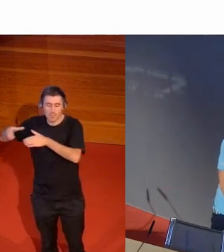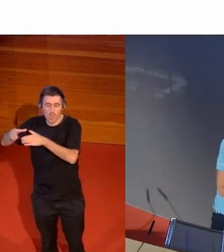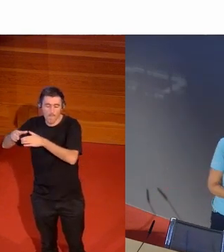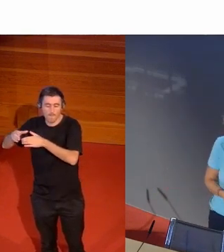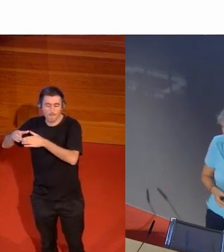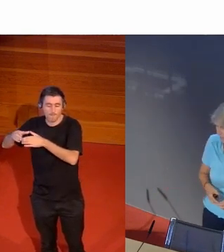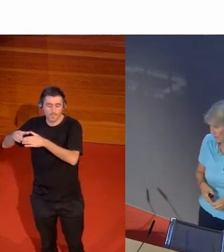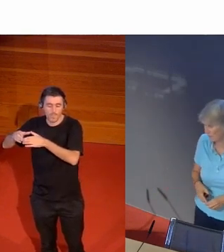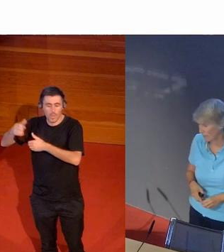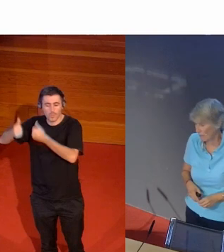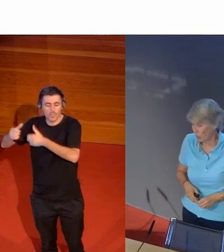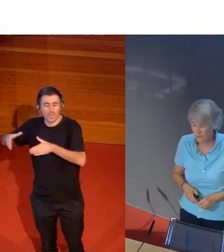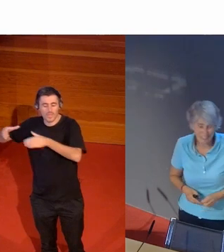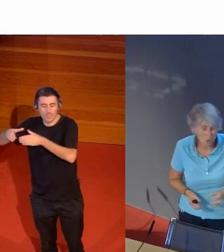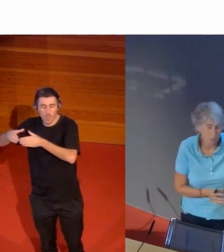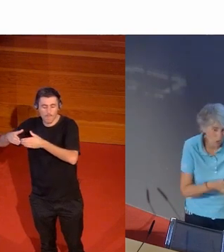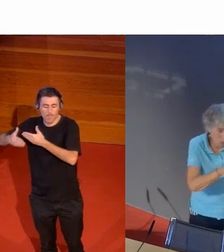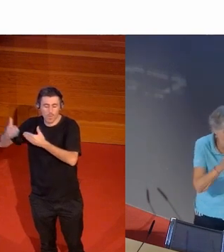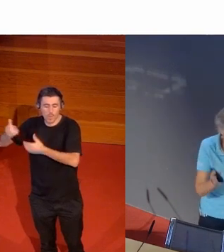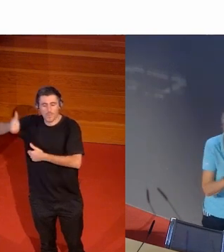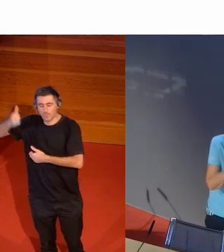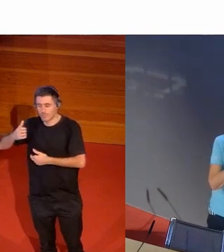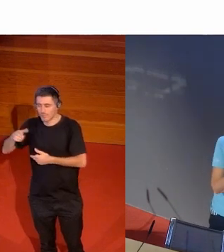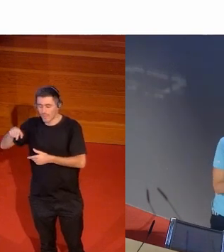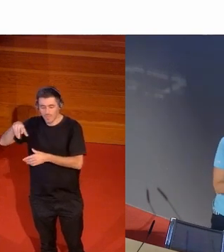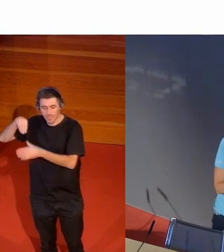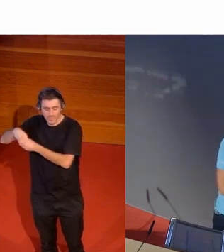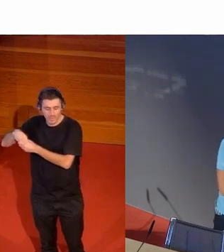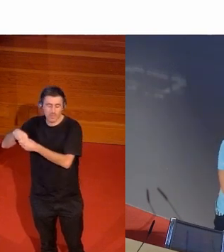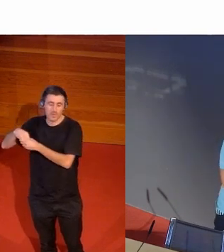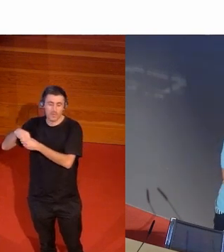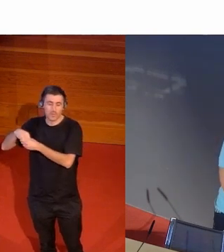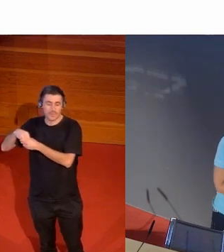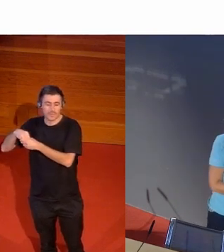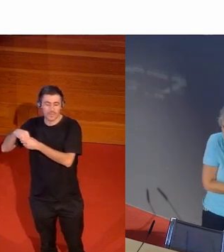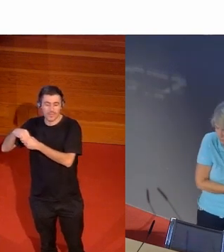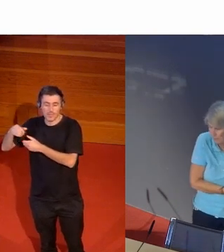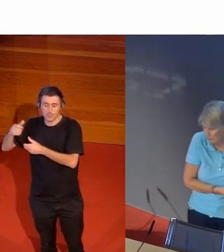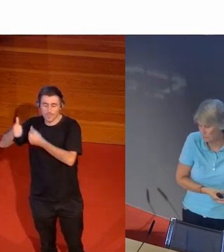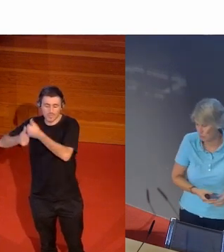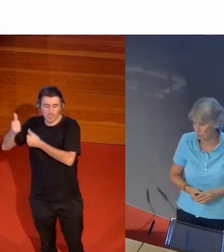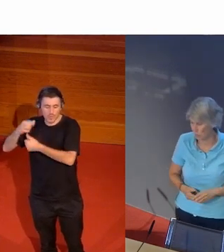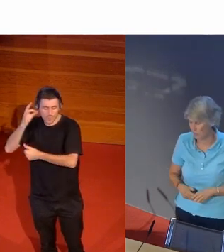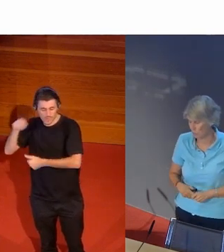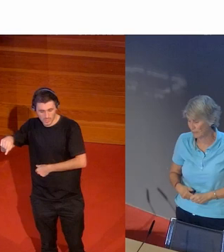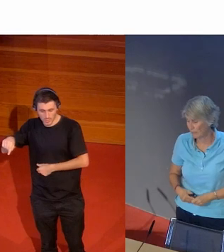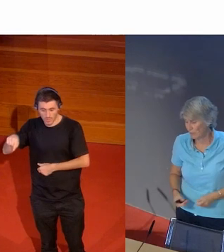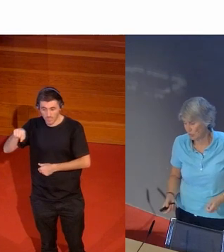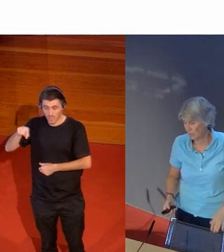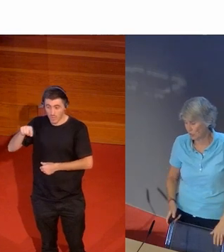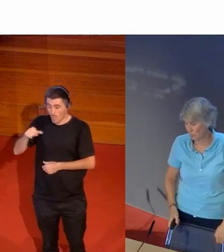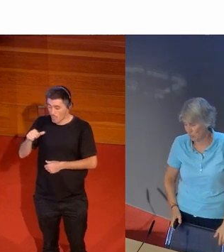competiciones de equipo en la categoría femenina contenido deportivo todo esto grandes rasgos es una tesis son casi 300 páginas pero esto es un poco el